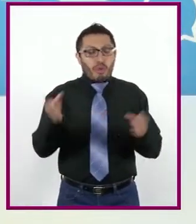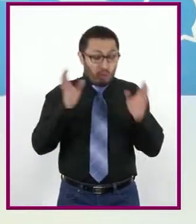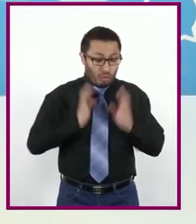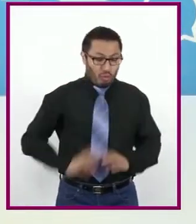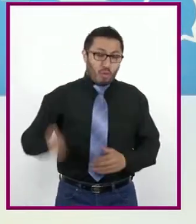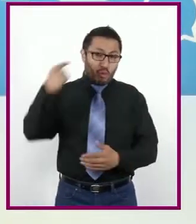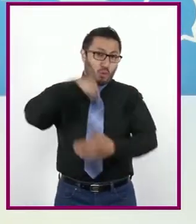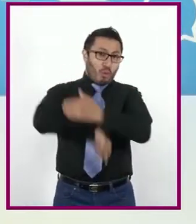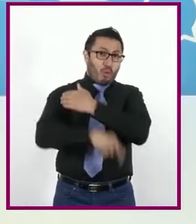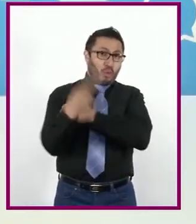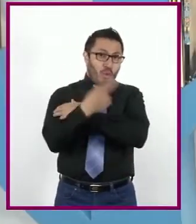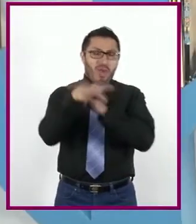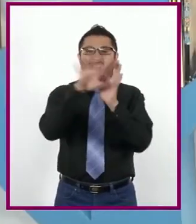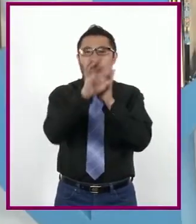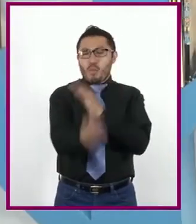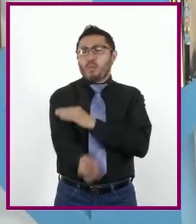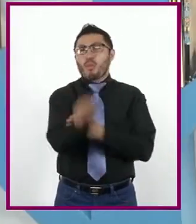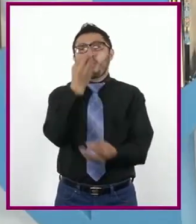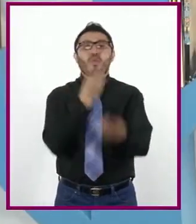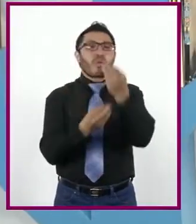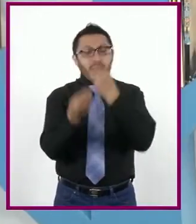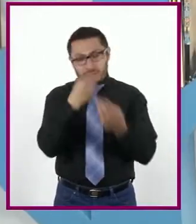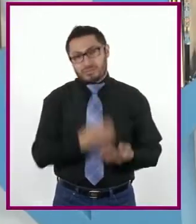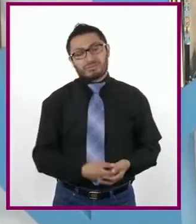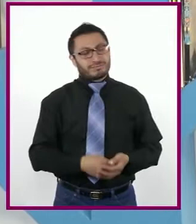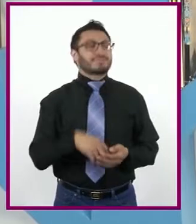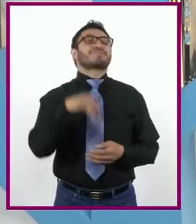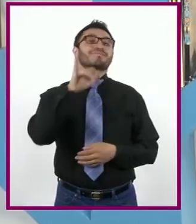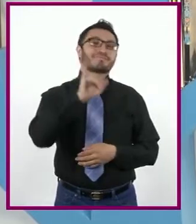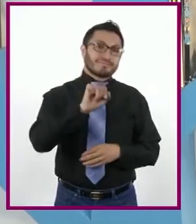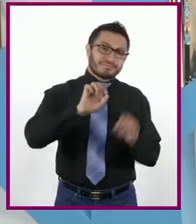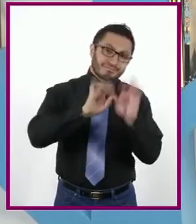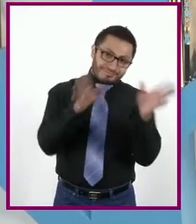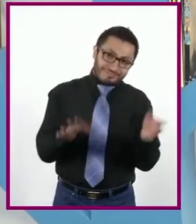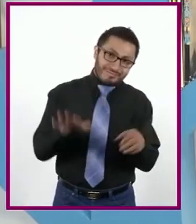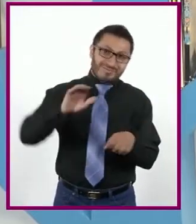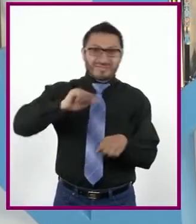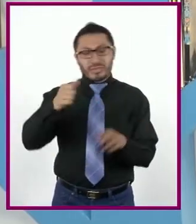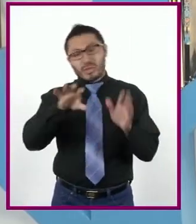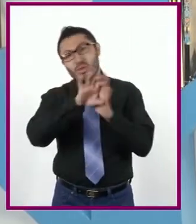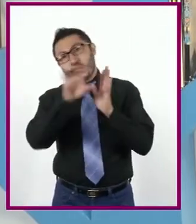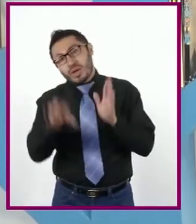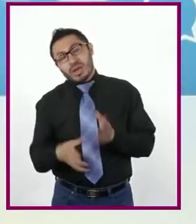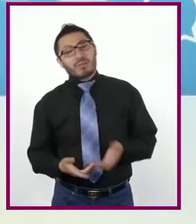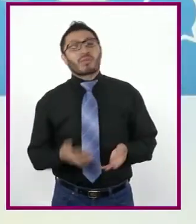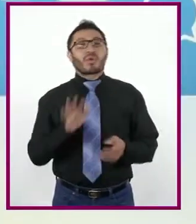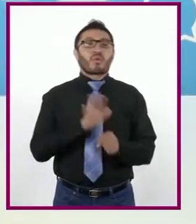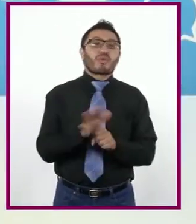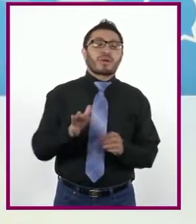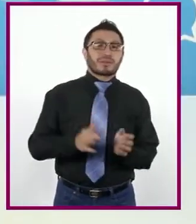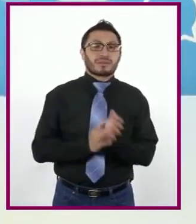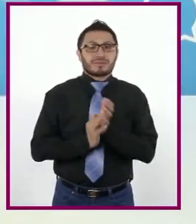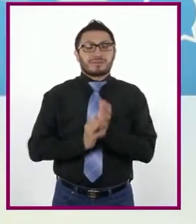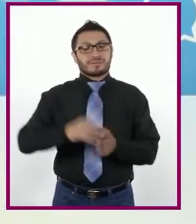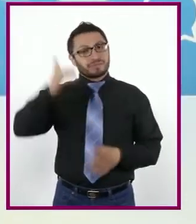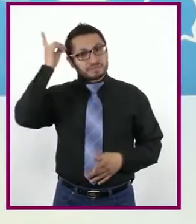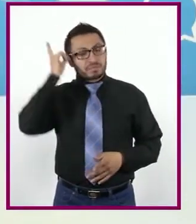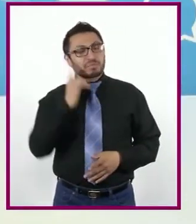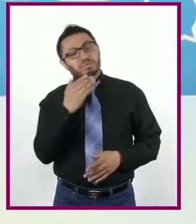cuerpo, como comer. Claro. ¿Y qué otros ejemplos podrías pensar? ¿Dormir bien?